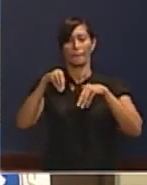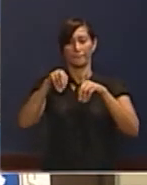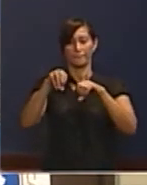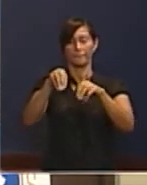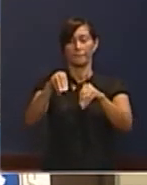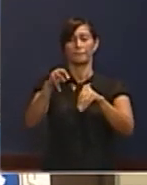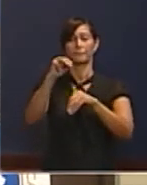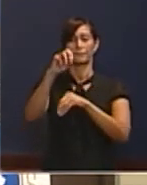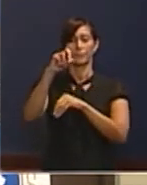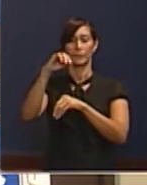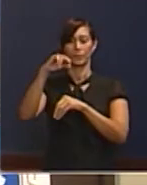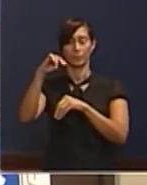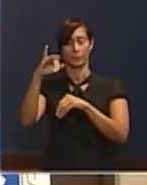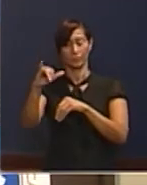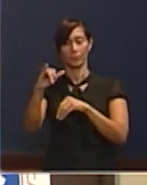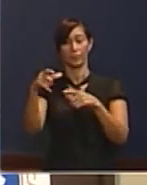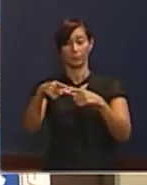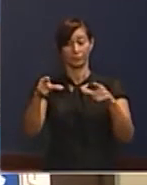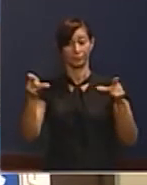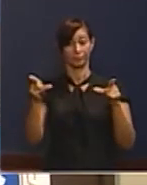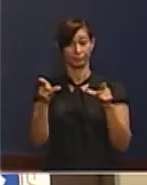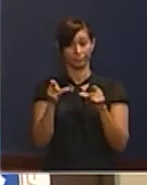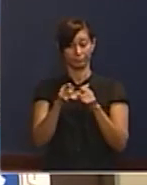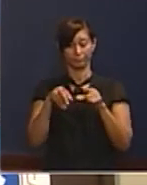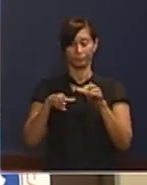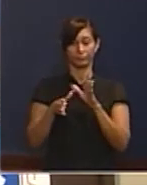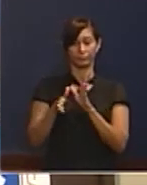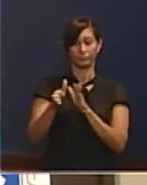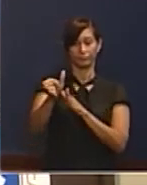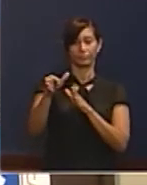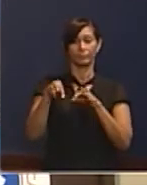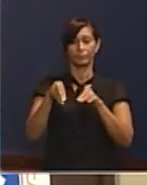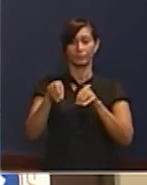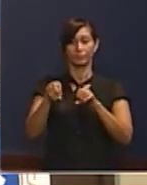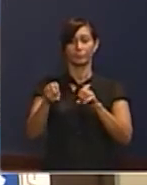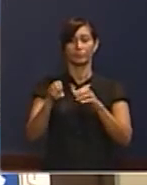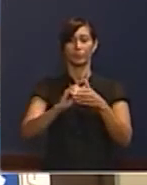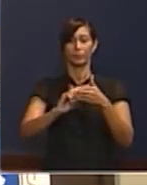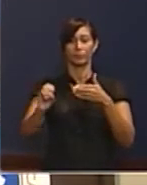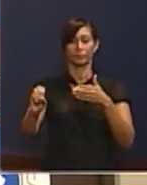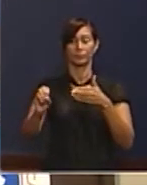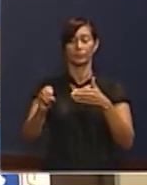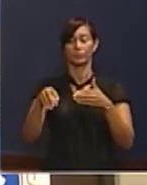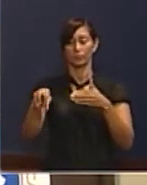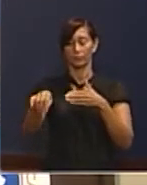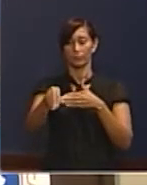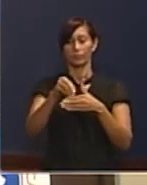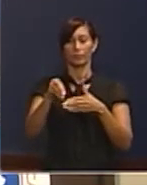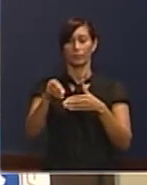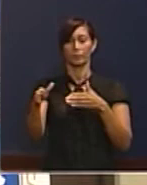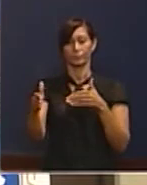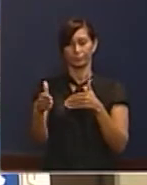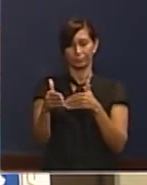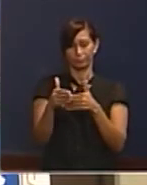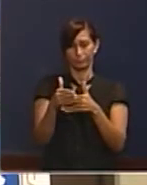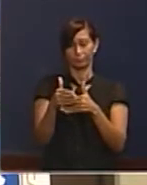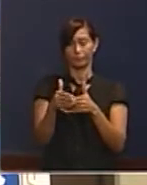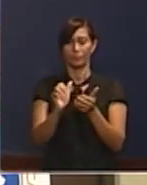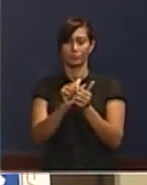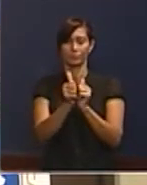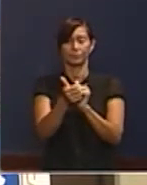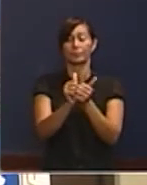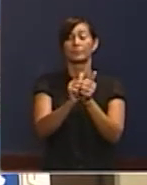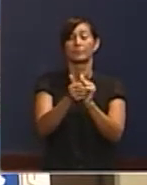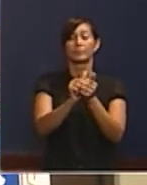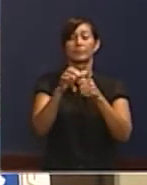pero ya el espacio, el horizonte agrícola en la zona del occidente donde está el maní se ha limitado por la competencia que se